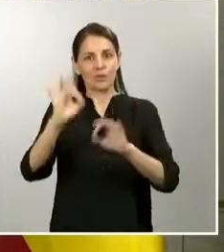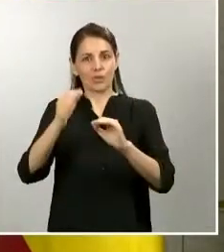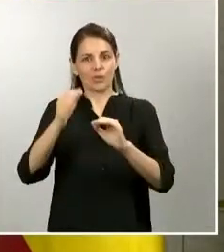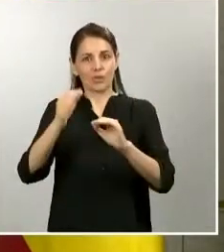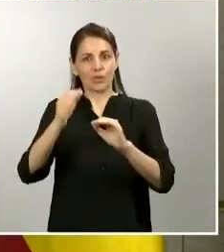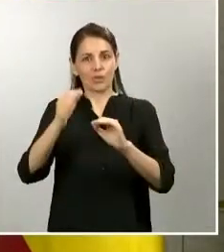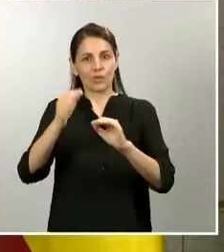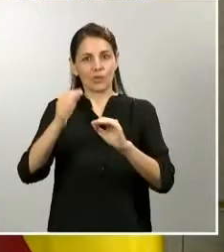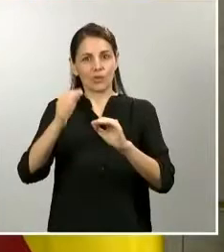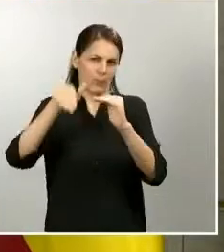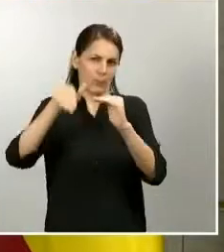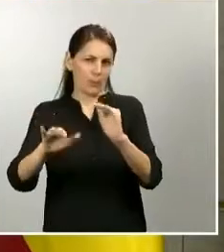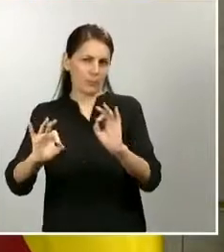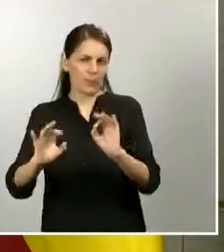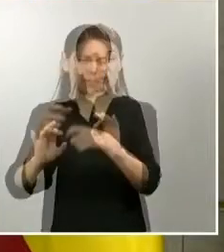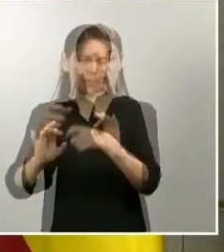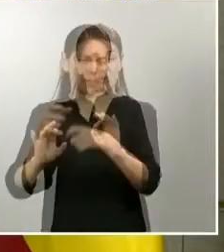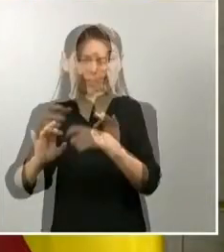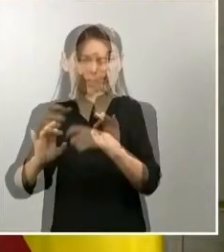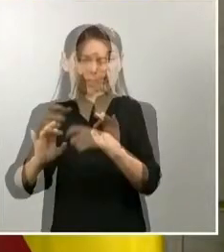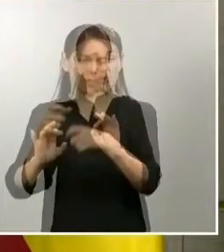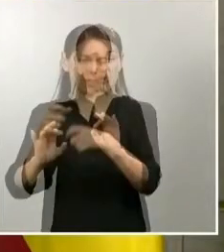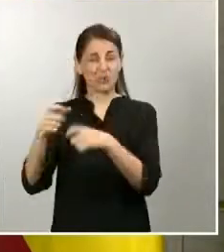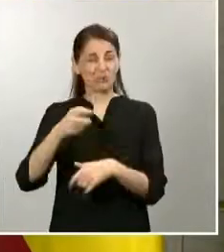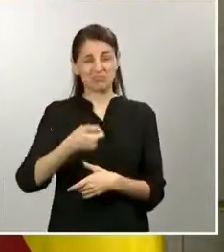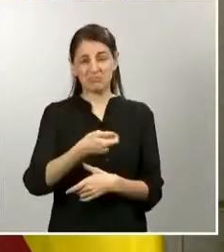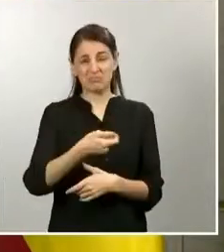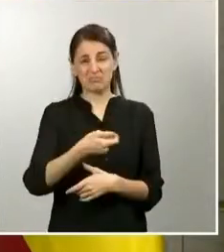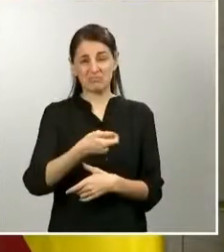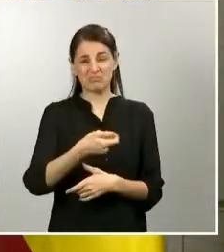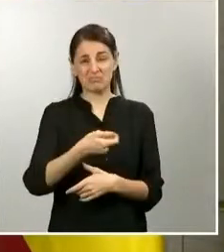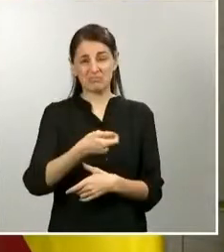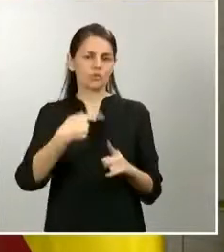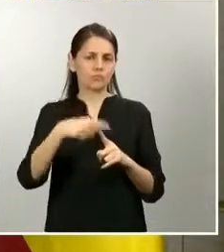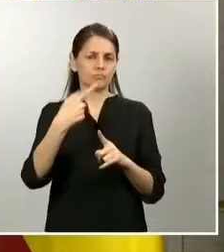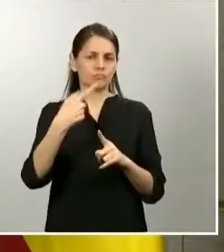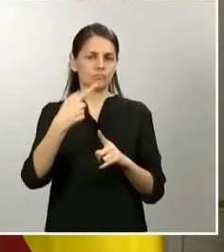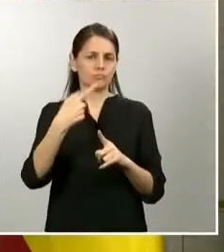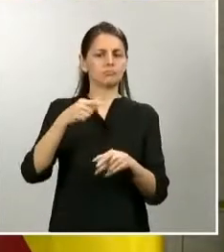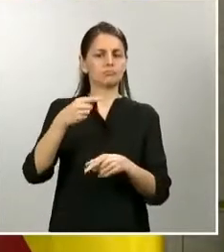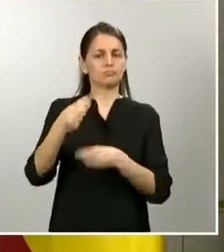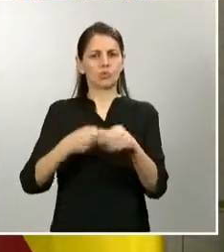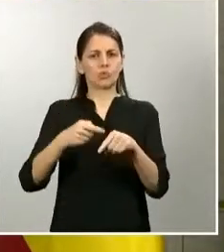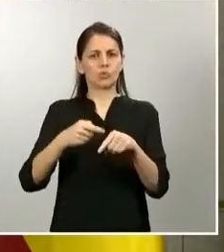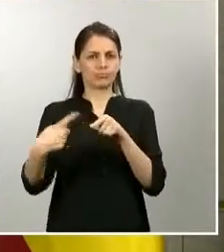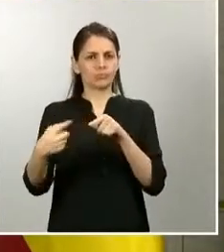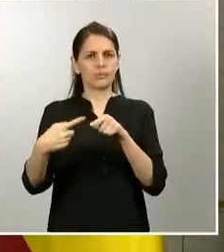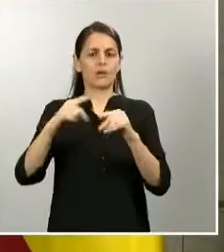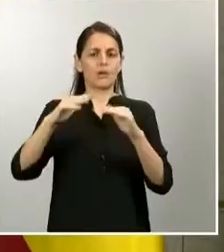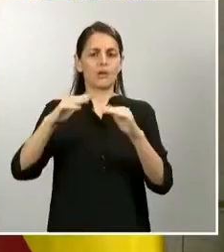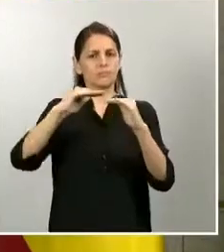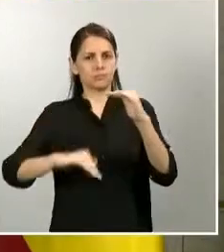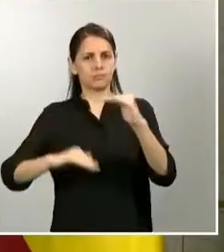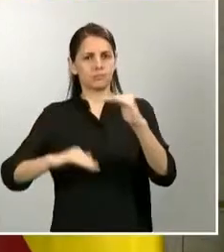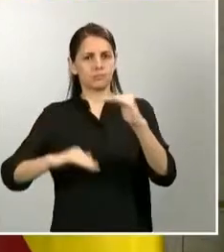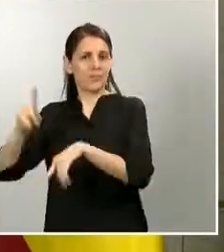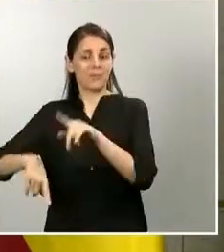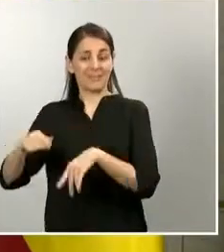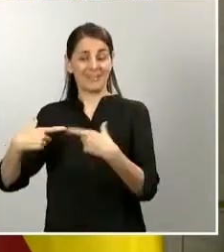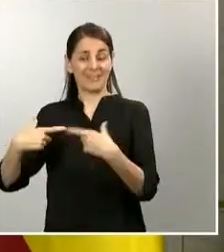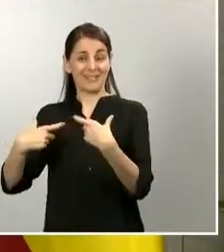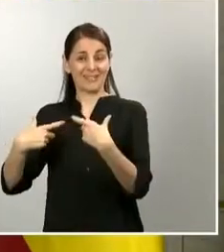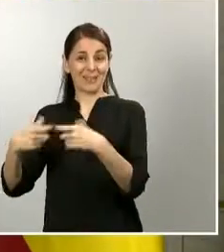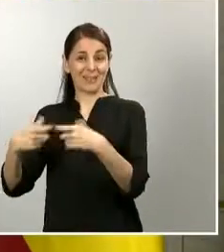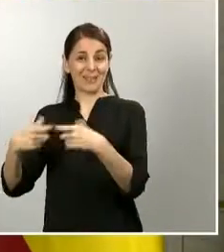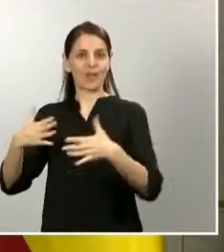se observa una reducción que llega hasta el 90% en el sector textil. Y en